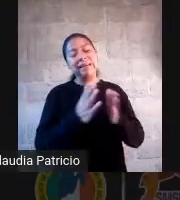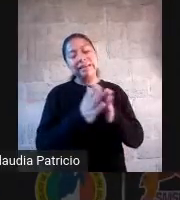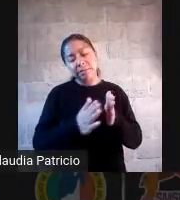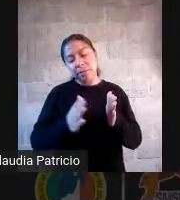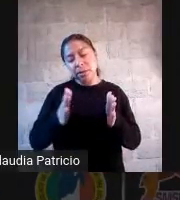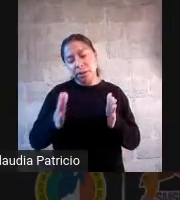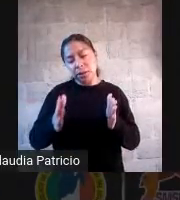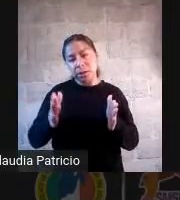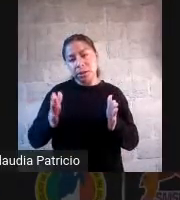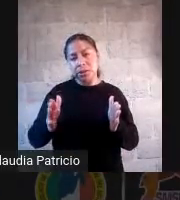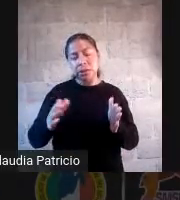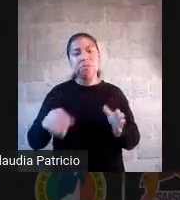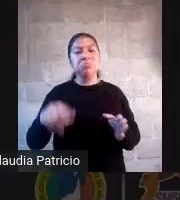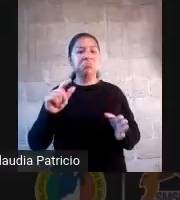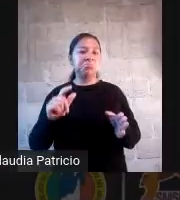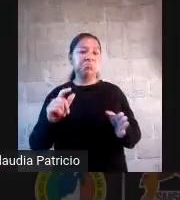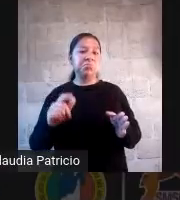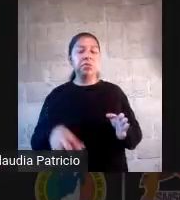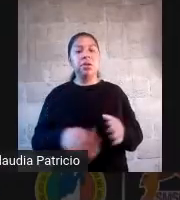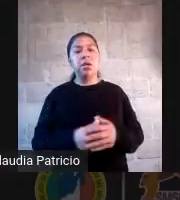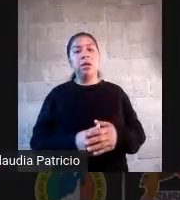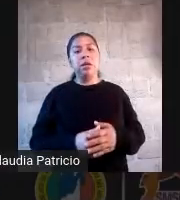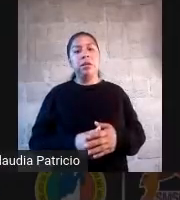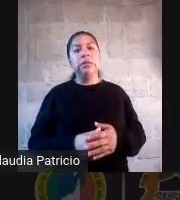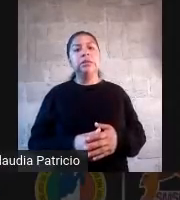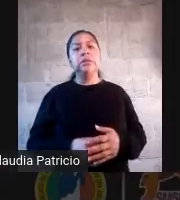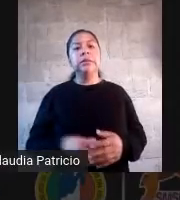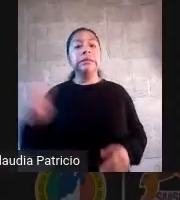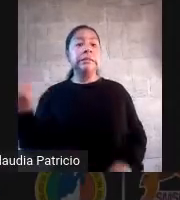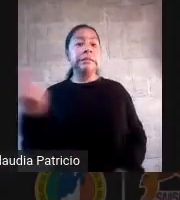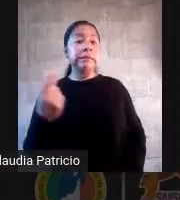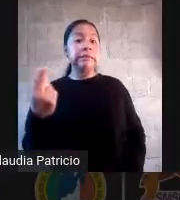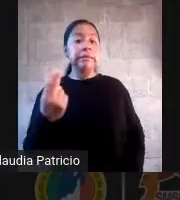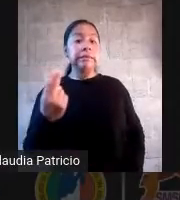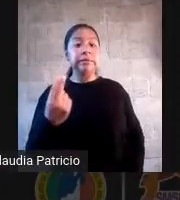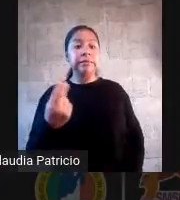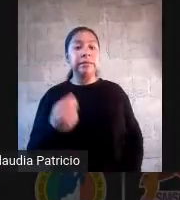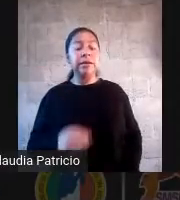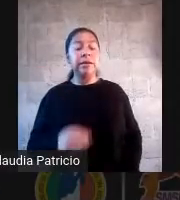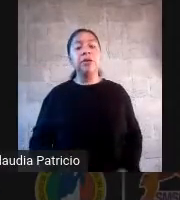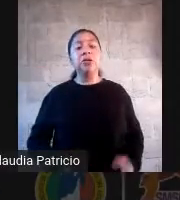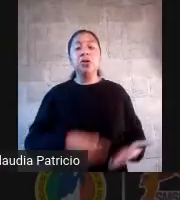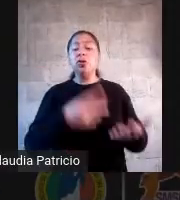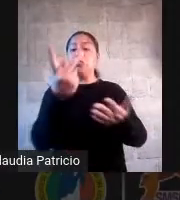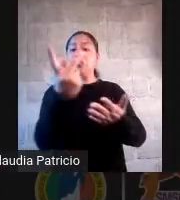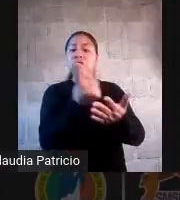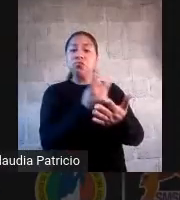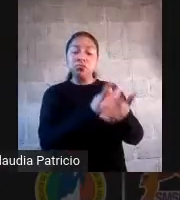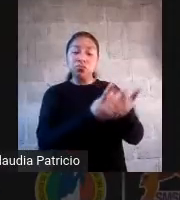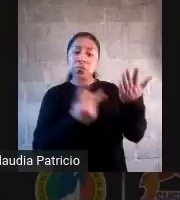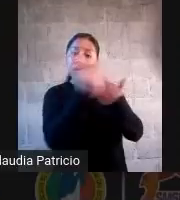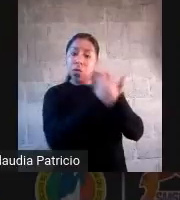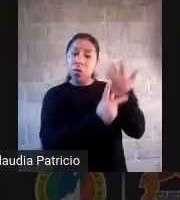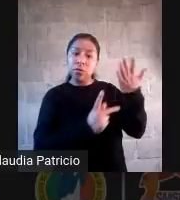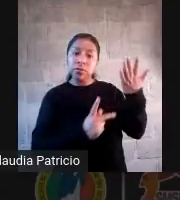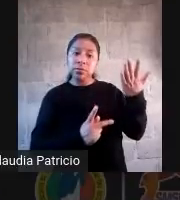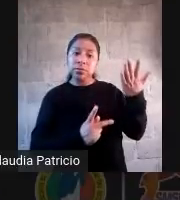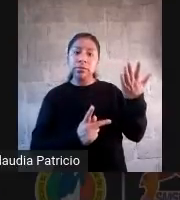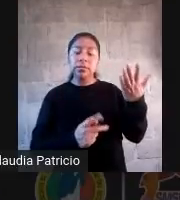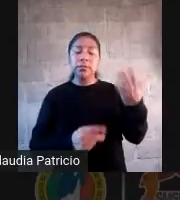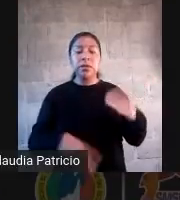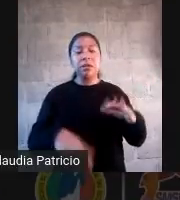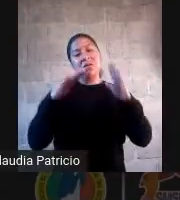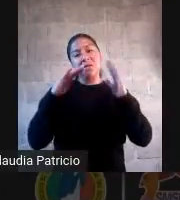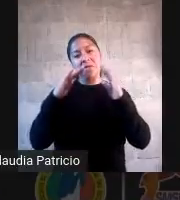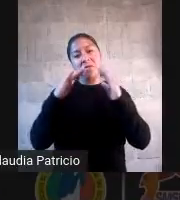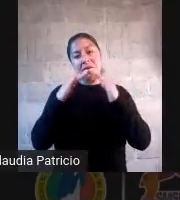sí tenemos que hacer algún proyecto, aunque sea desde su casa, ahí viene perfectamente, acomoda